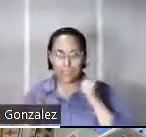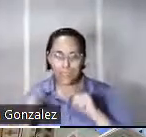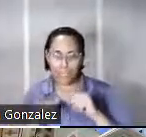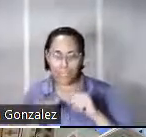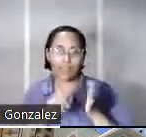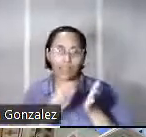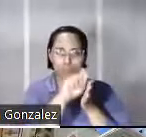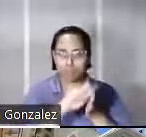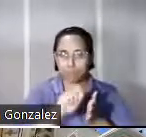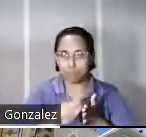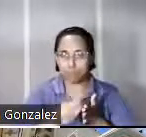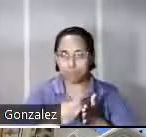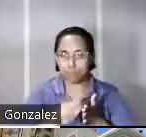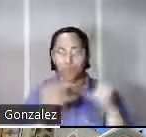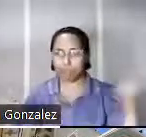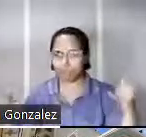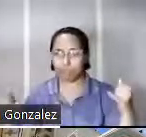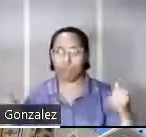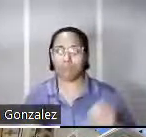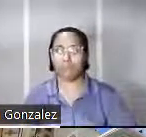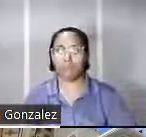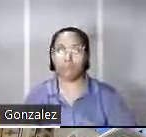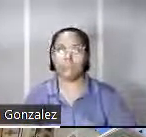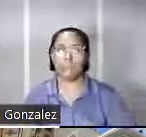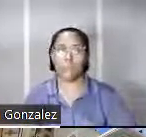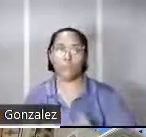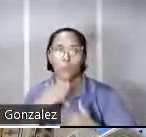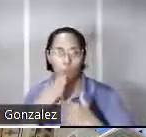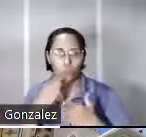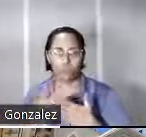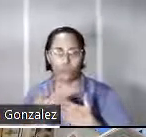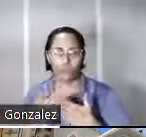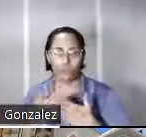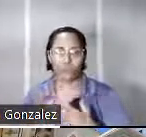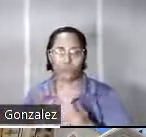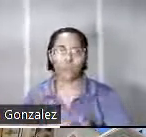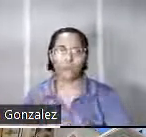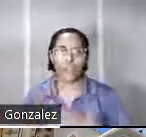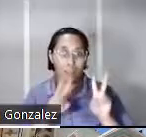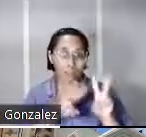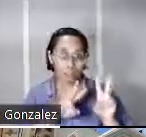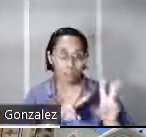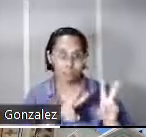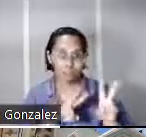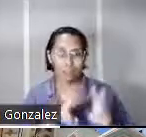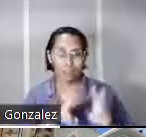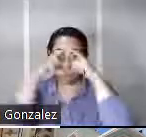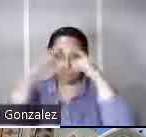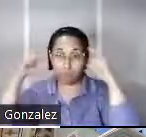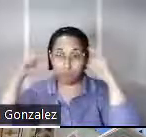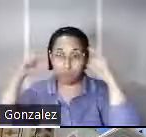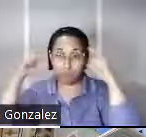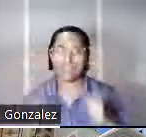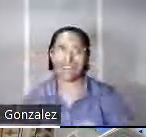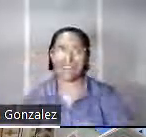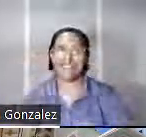no hay una línea hay una composición muy bien articulada y las miradas y bueno ese señor de las gafas enigmático ahí en